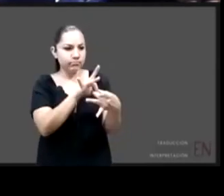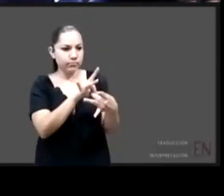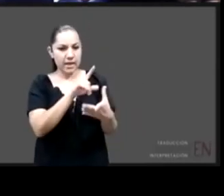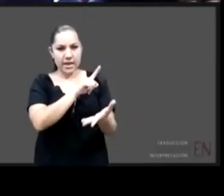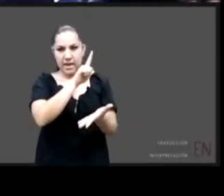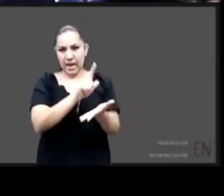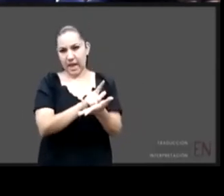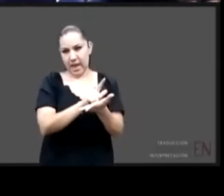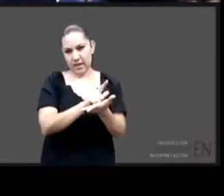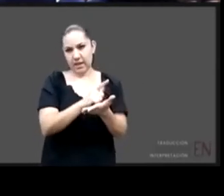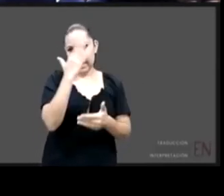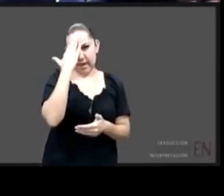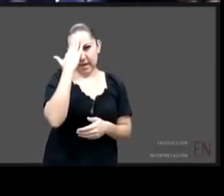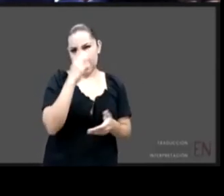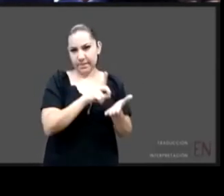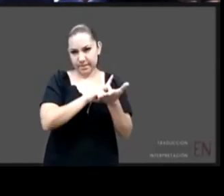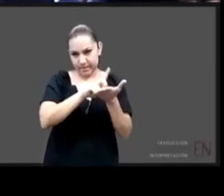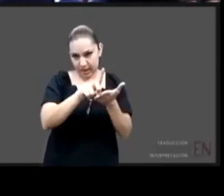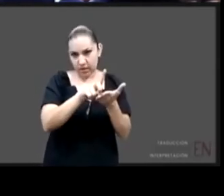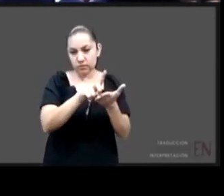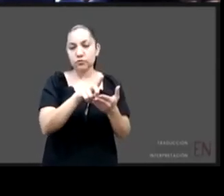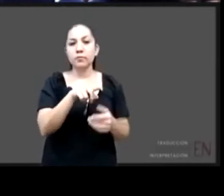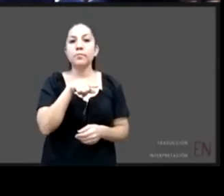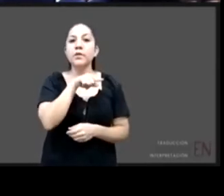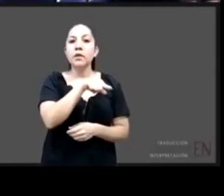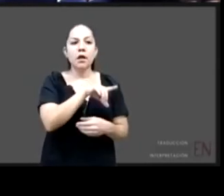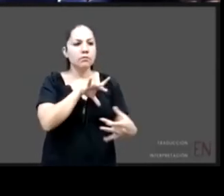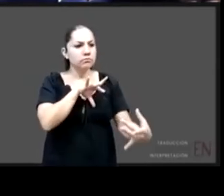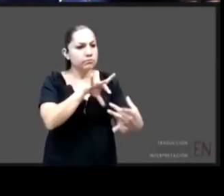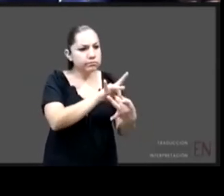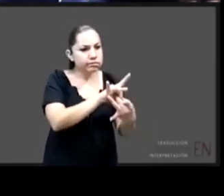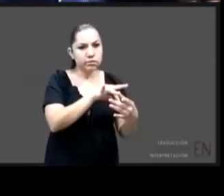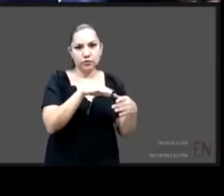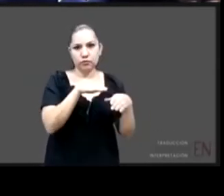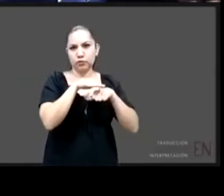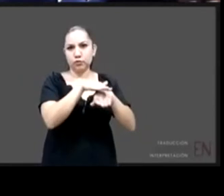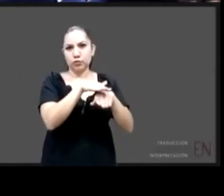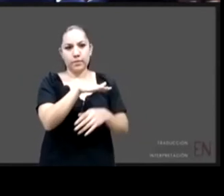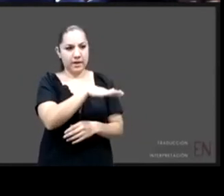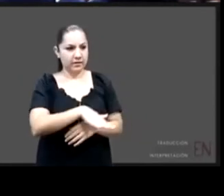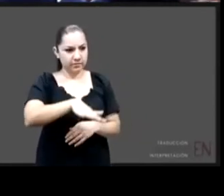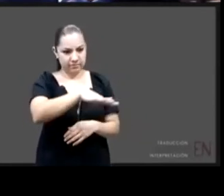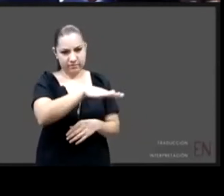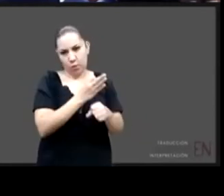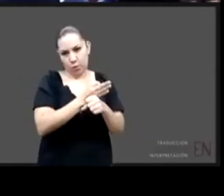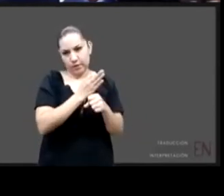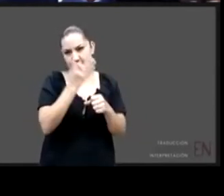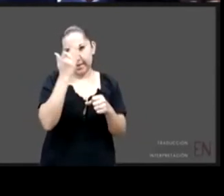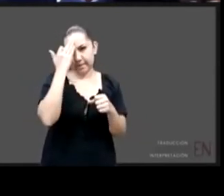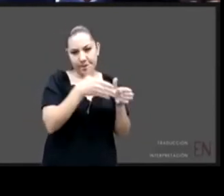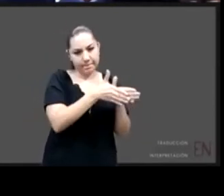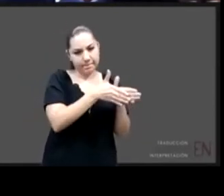cuál es la perspectiva que se tiene multidisciplinaria sobre lo que se está viviendo. También